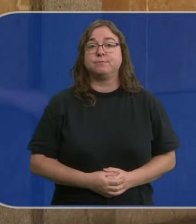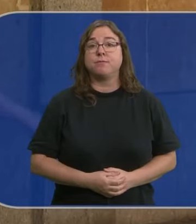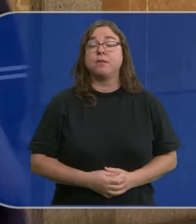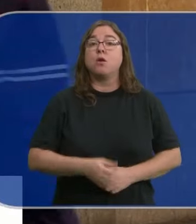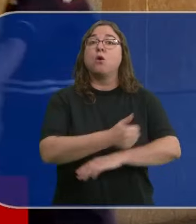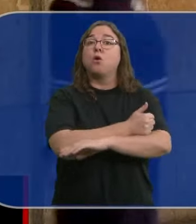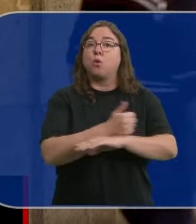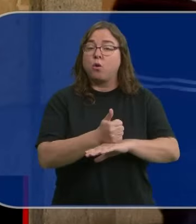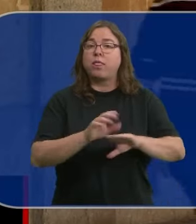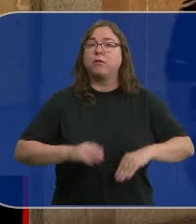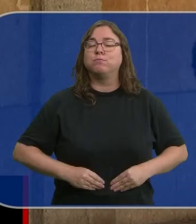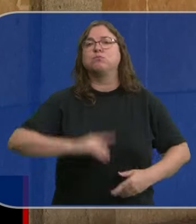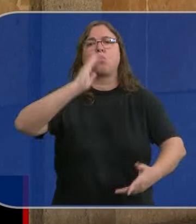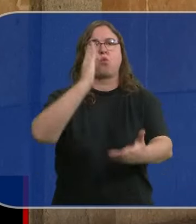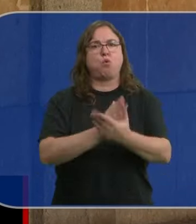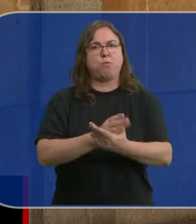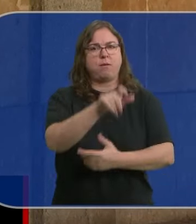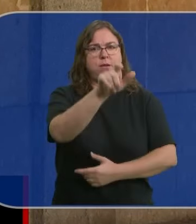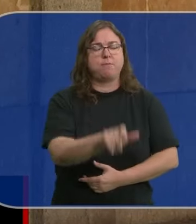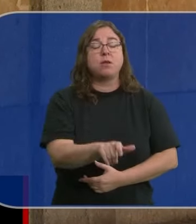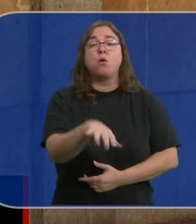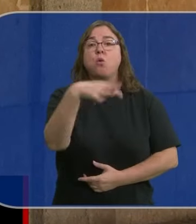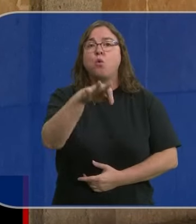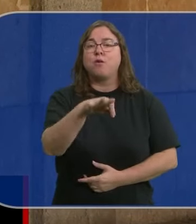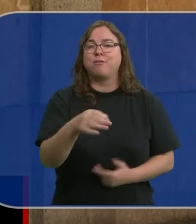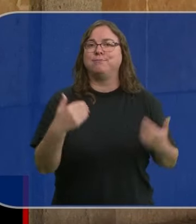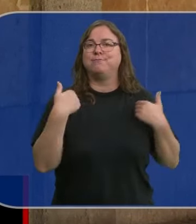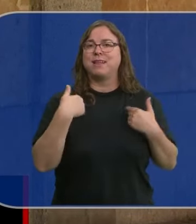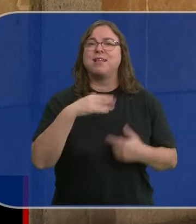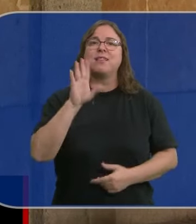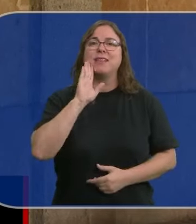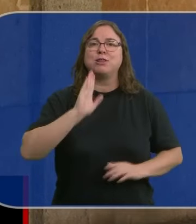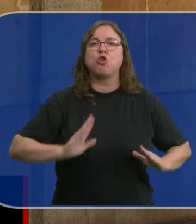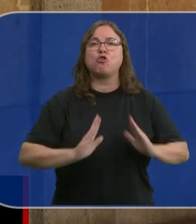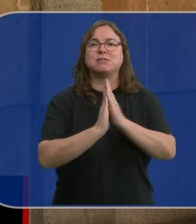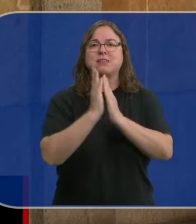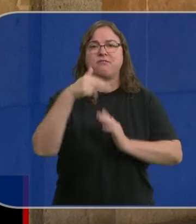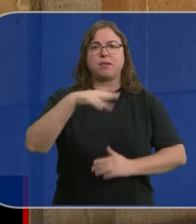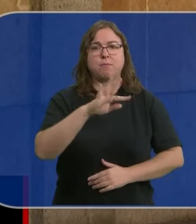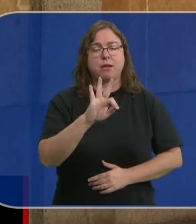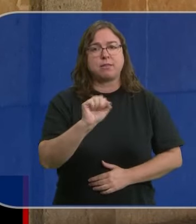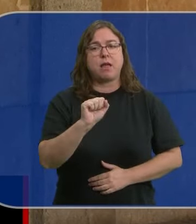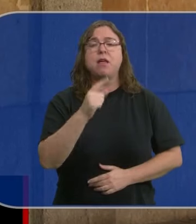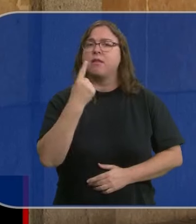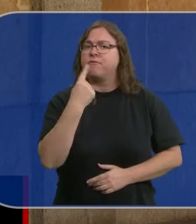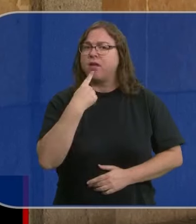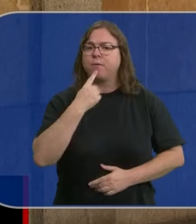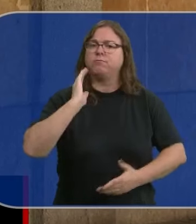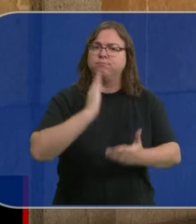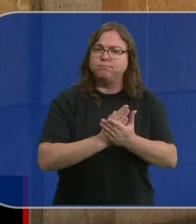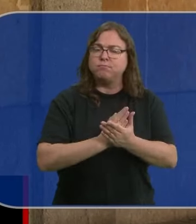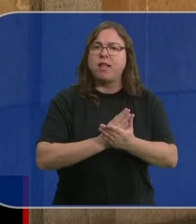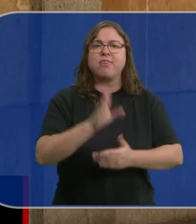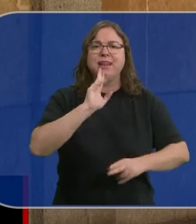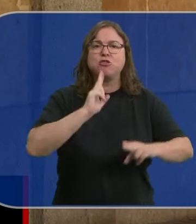El jurado ha emitido veredictos de culpabilidad contra el único acusado por el crimen de Santa Marta. Considera que debe ser condenado por un delito